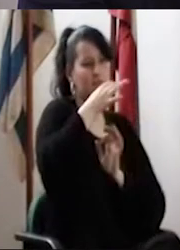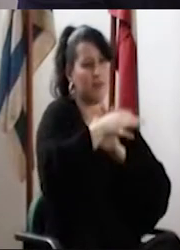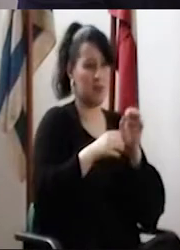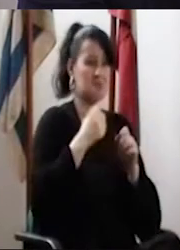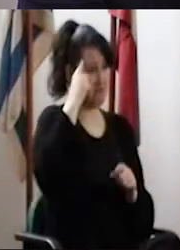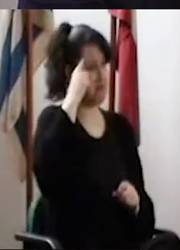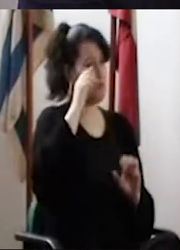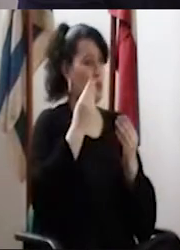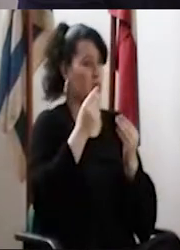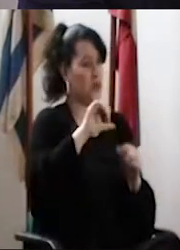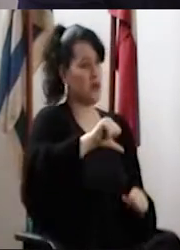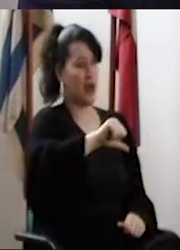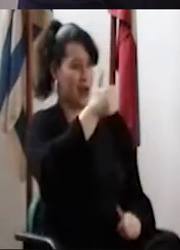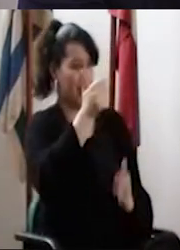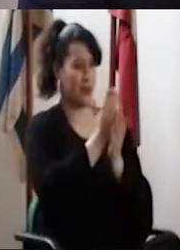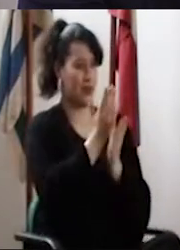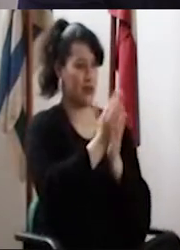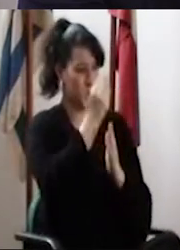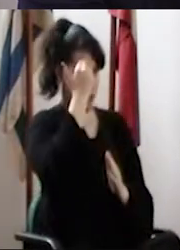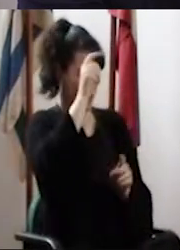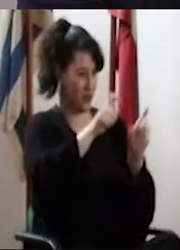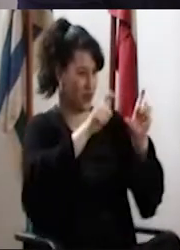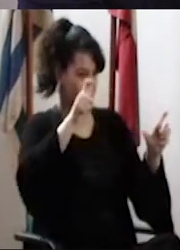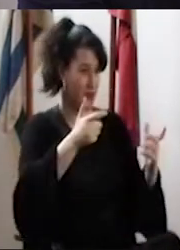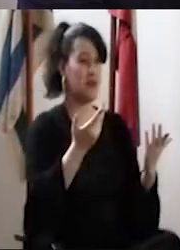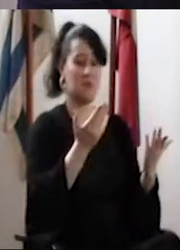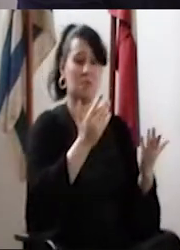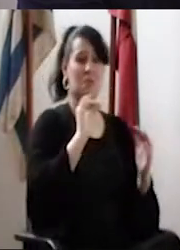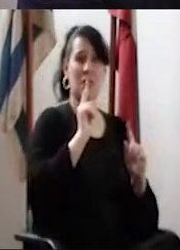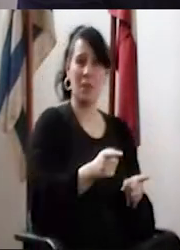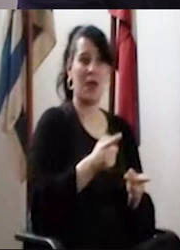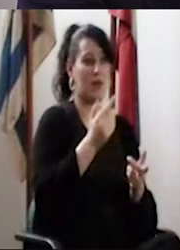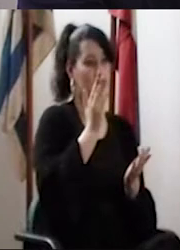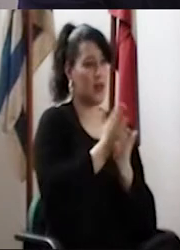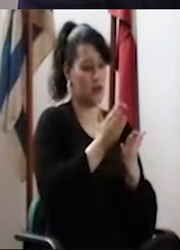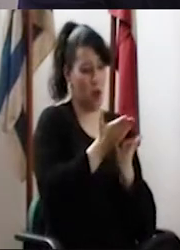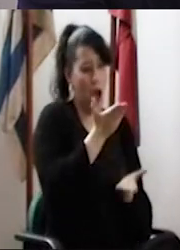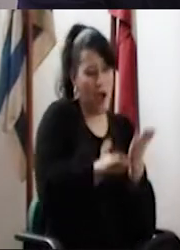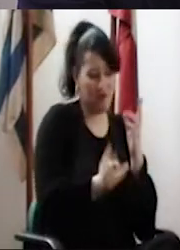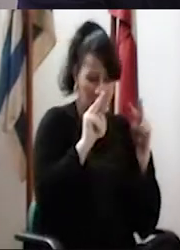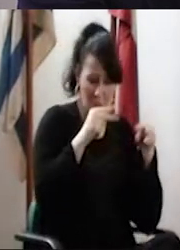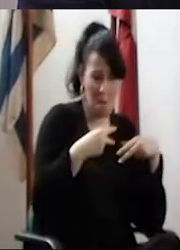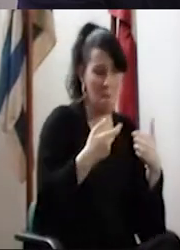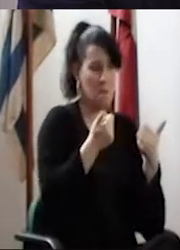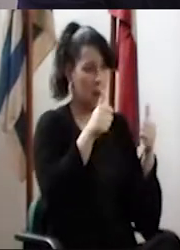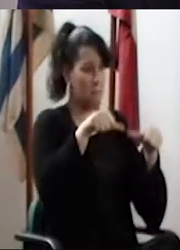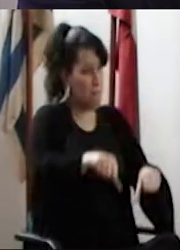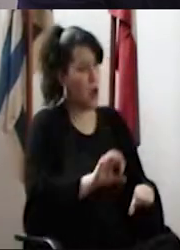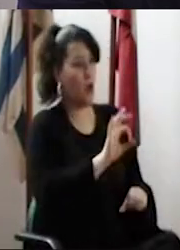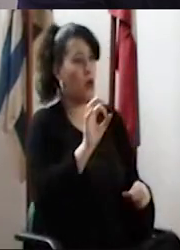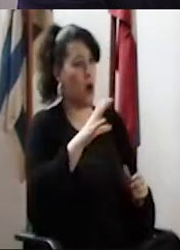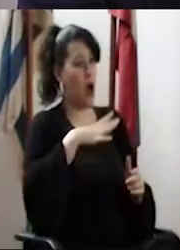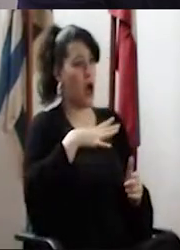estipulado. Creo que ganamos mucho en derechos docentes por ese lado. El derecho a ser evaluado. El derecho